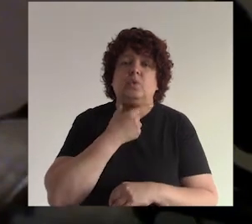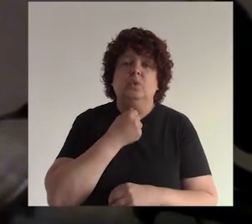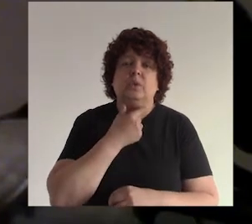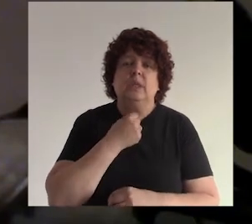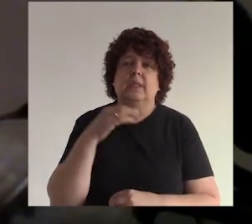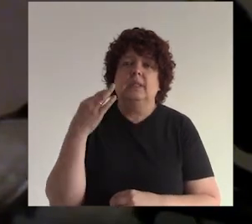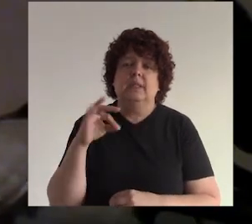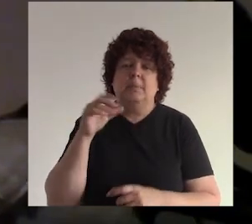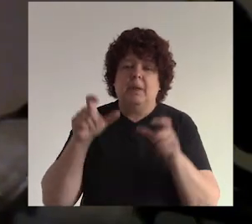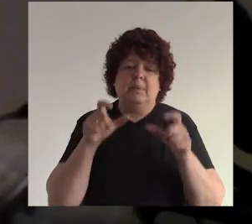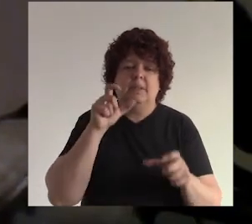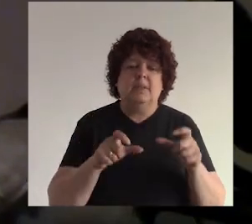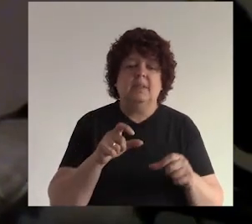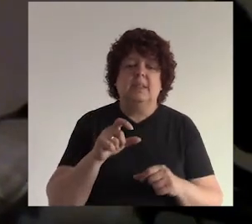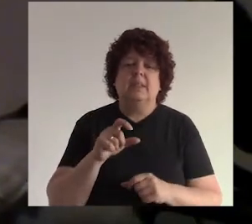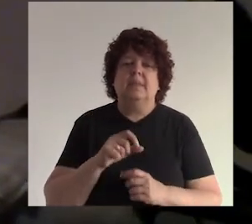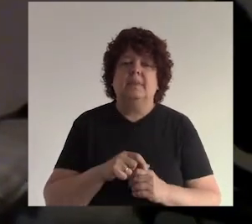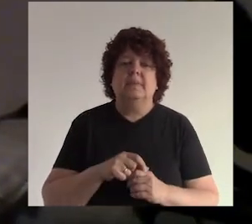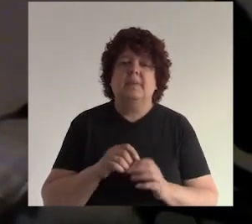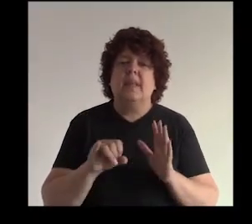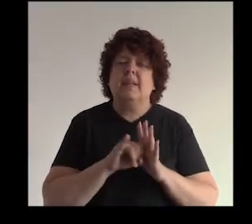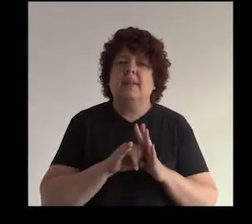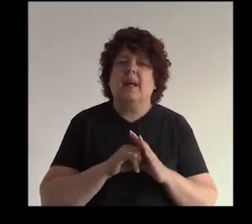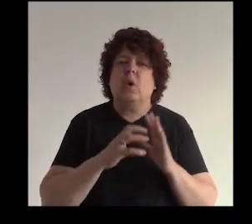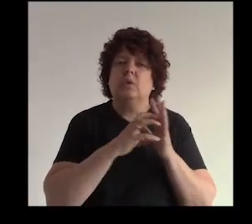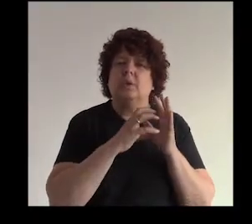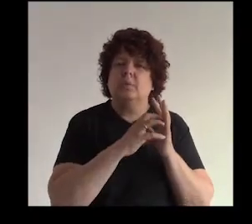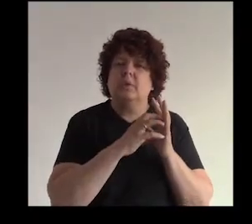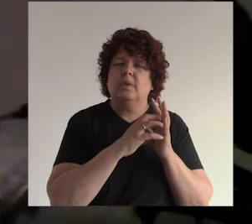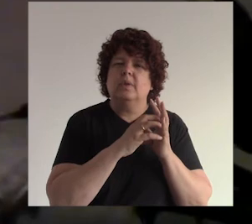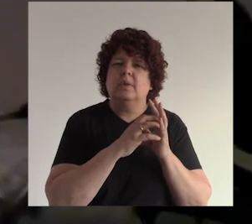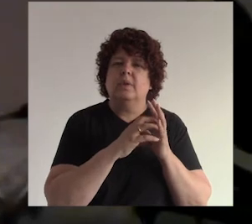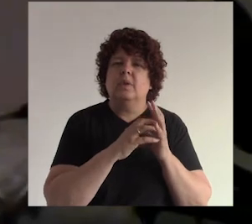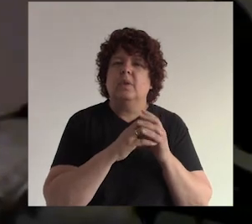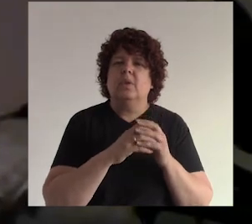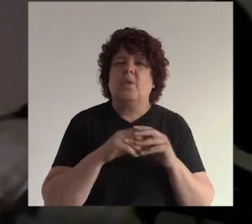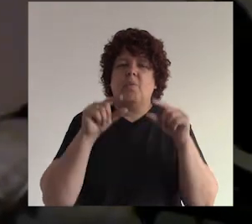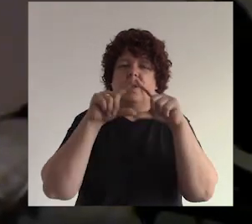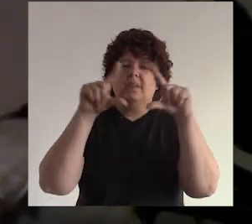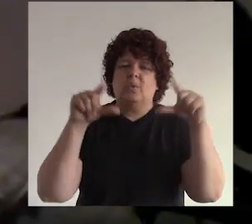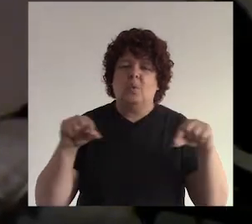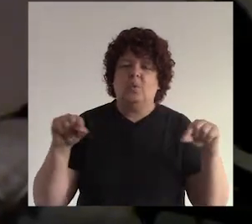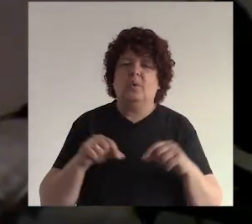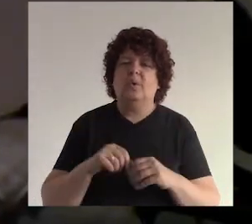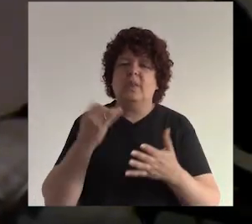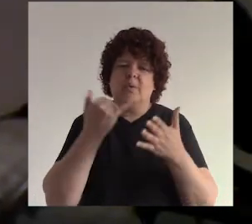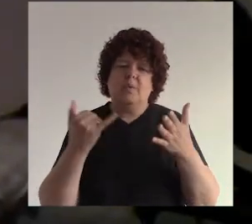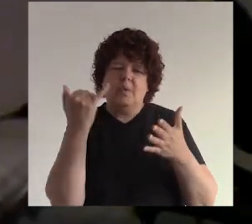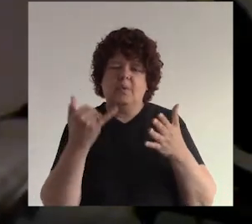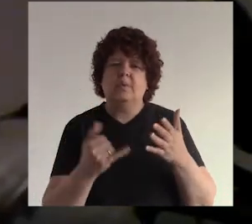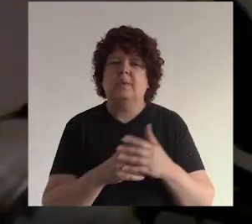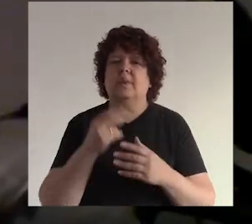ha gustado siempre identificarnos con un símbolo con un símbolo con un escudo con un